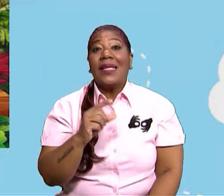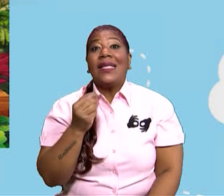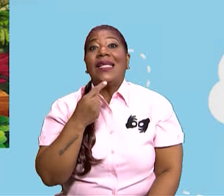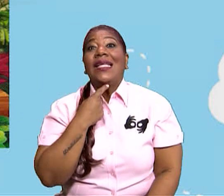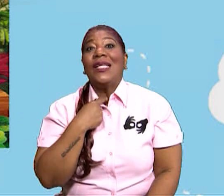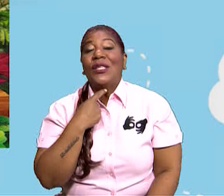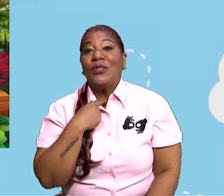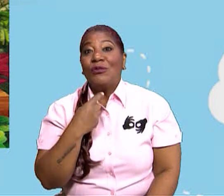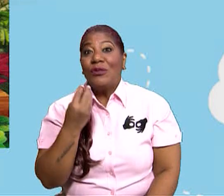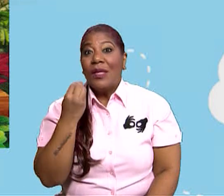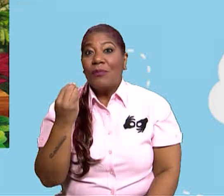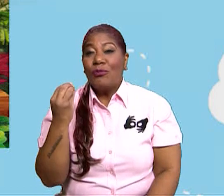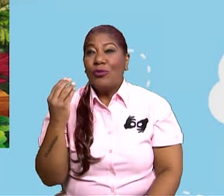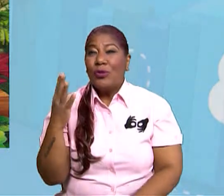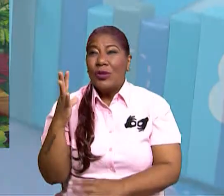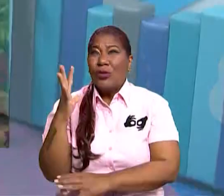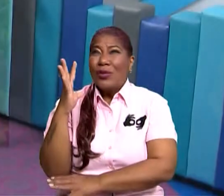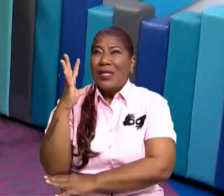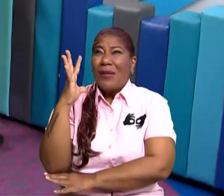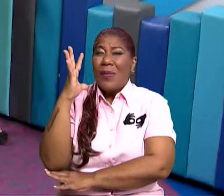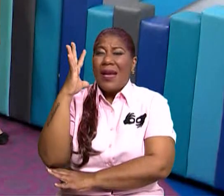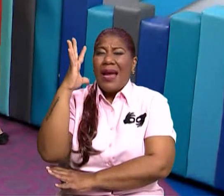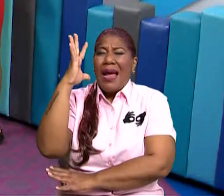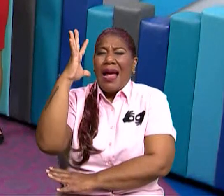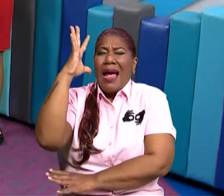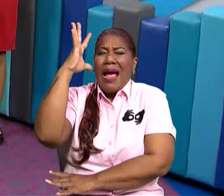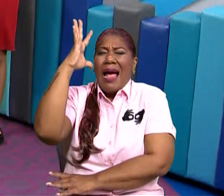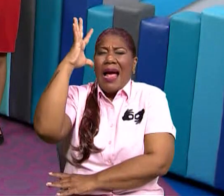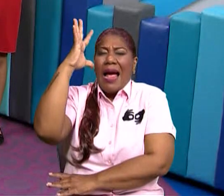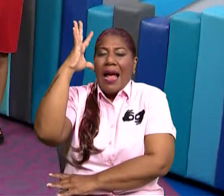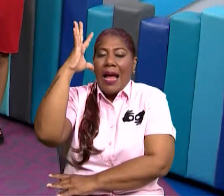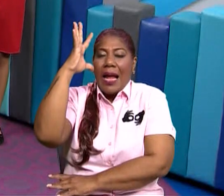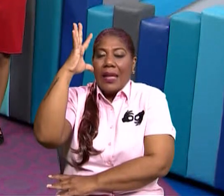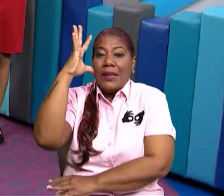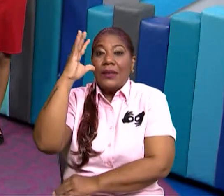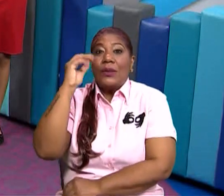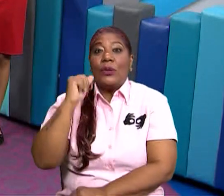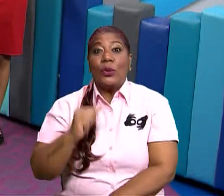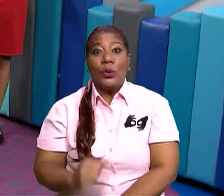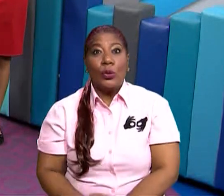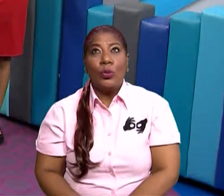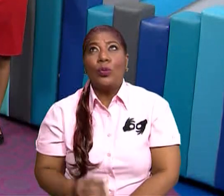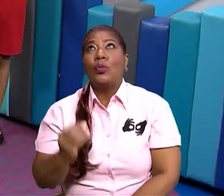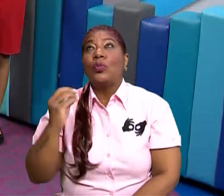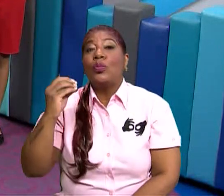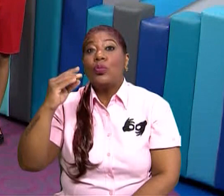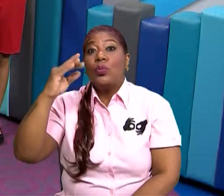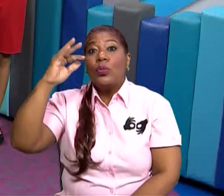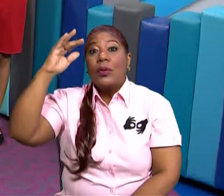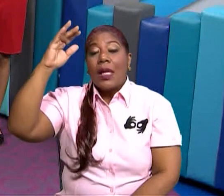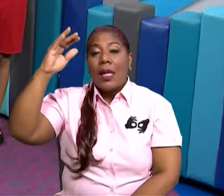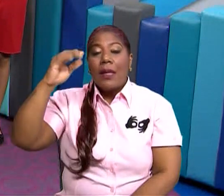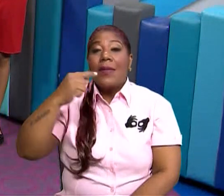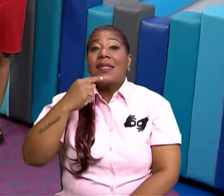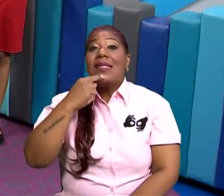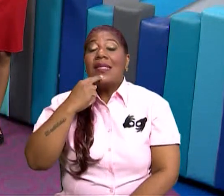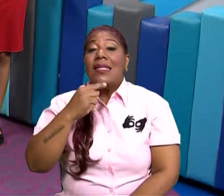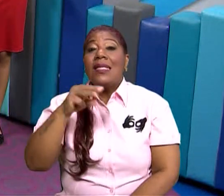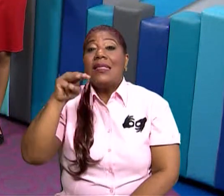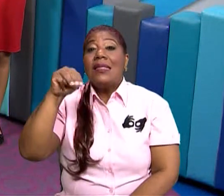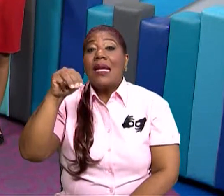del bosque. Ah, importante. Hay algunos animales que le gusta vivir en ese estrato.